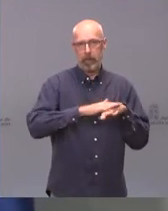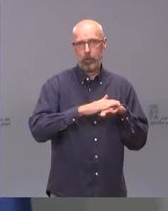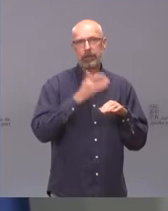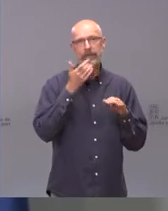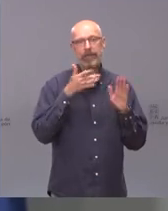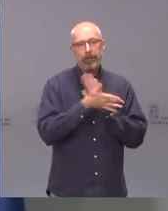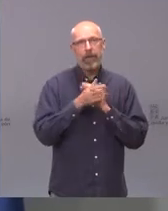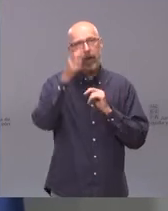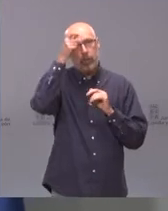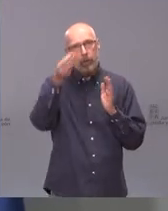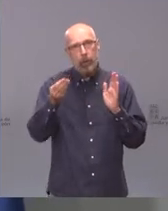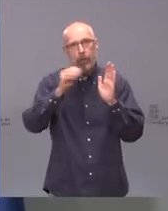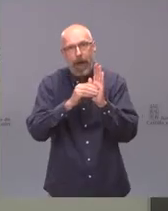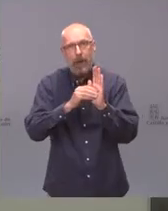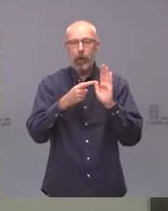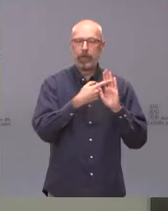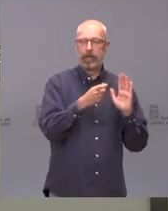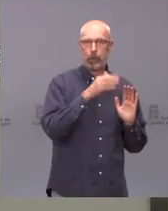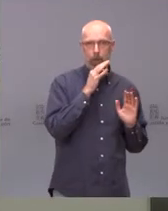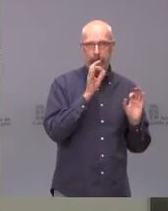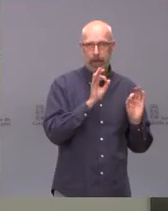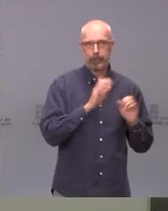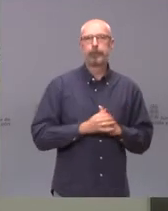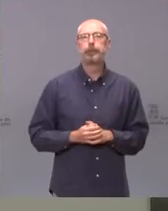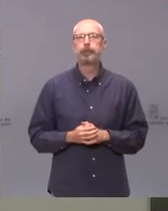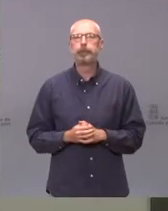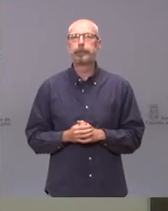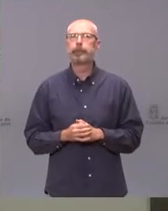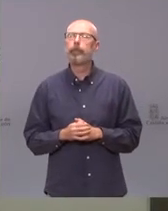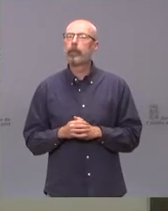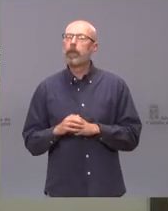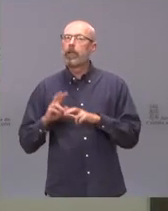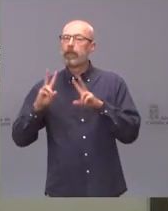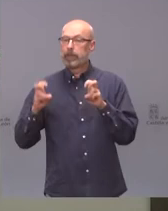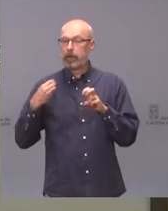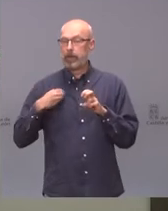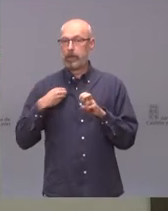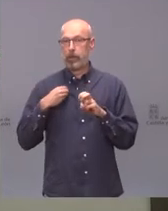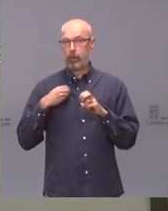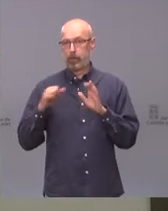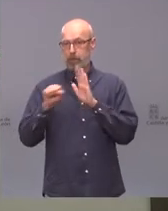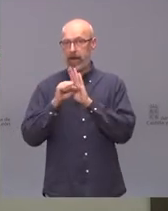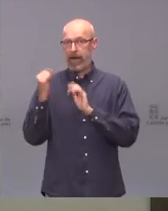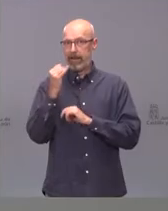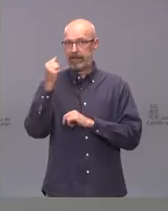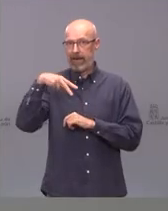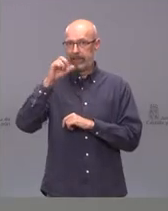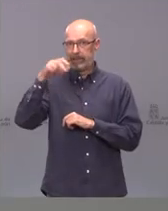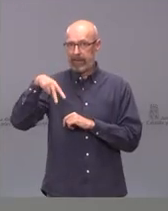municipios, pero no se ha retirado ninguno. Bueno, en relación a Janssen, estamos esperando para hacerlo